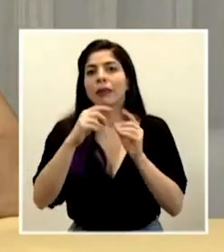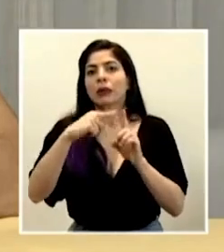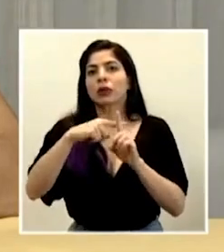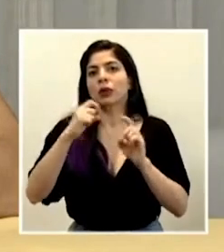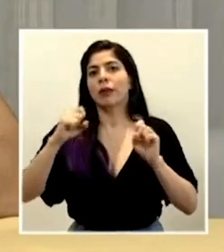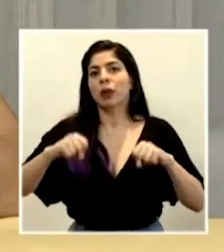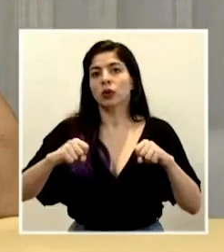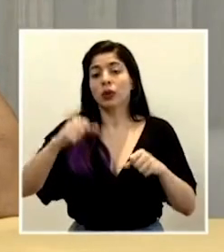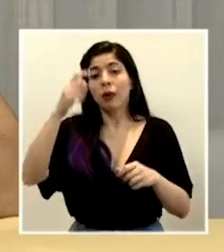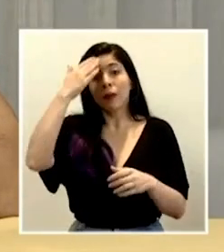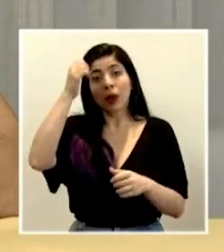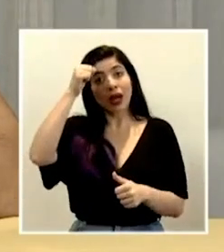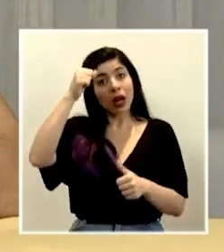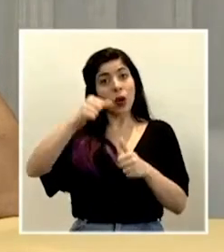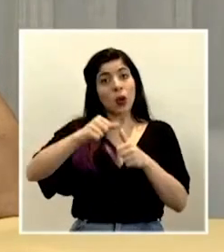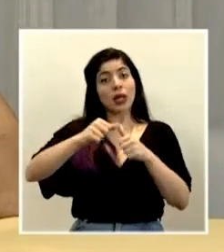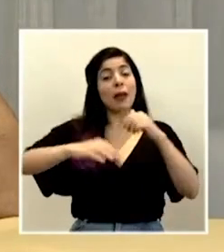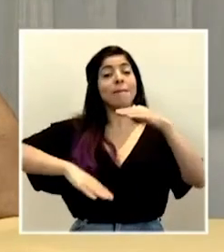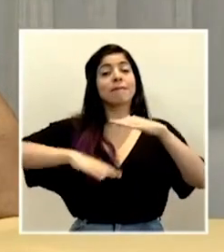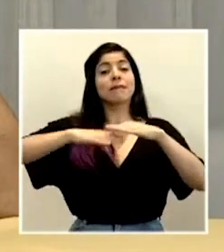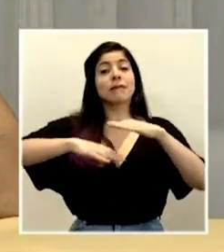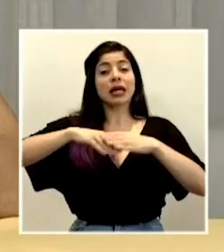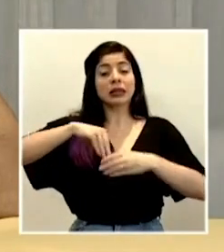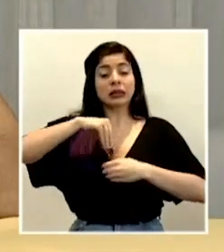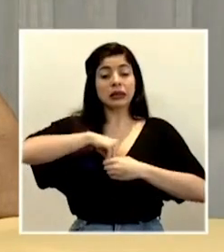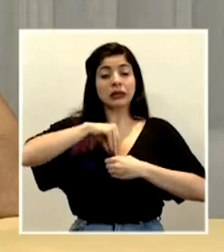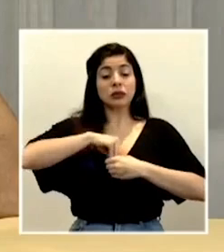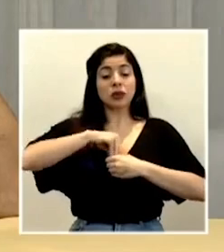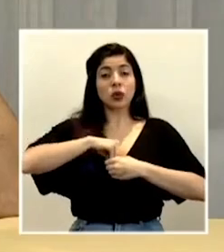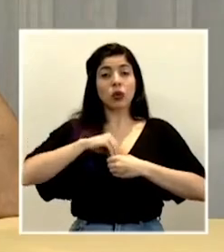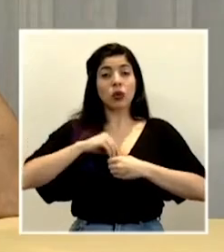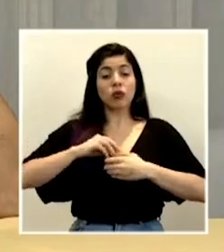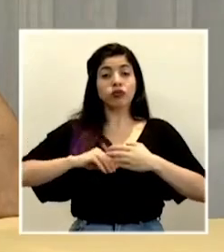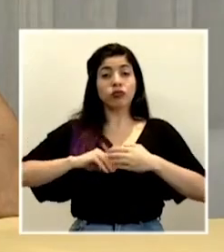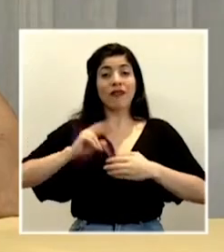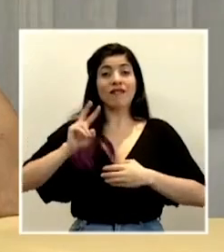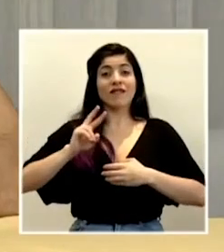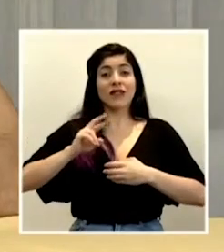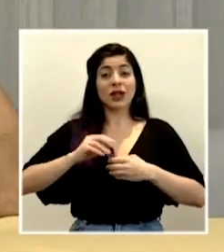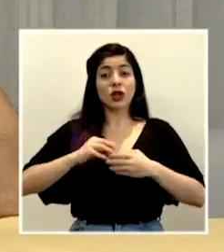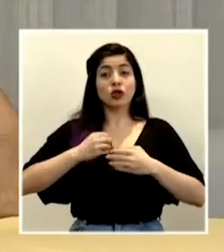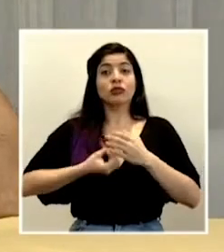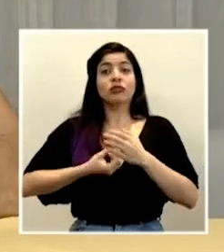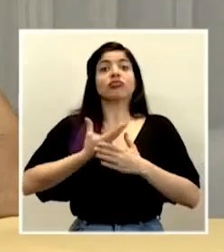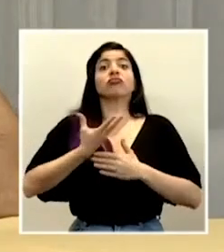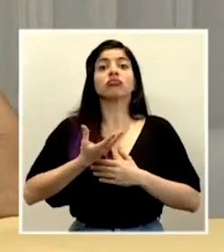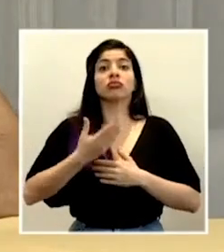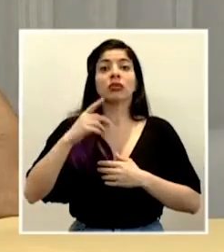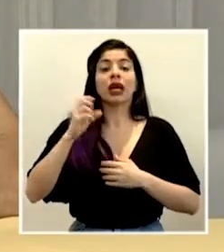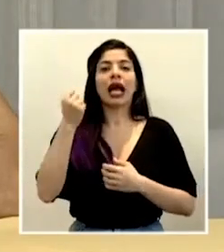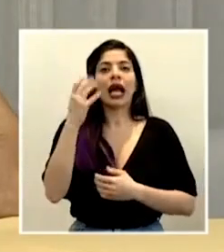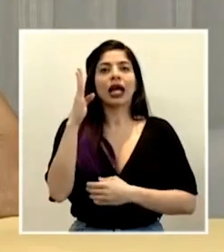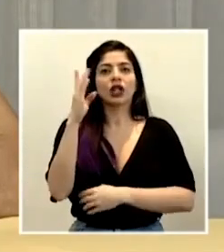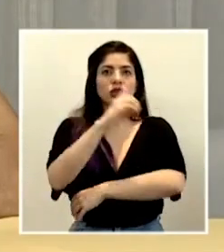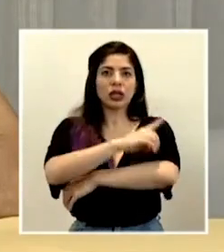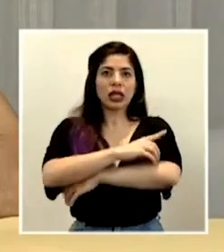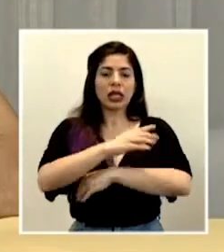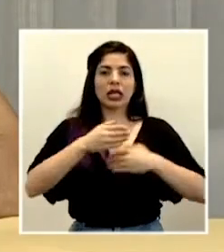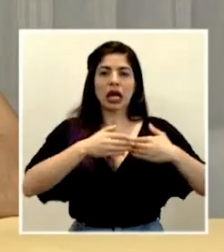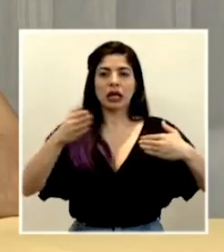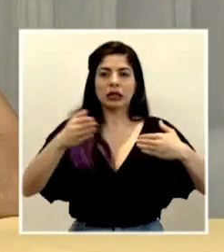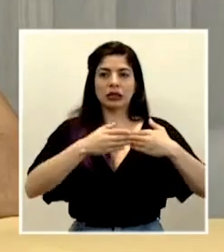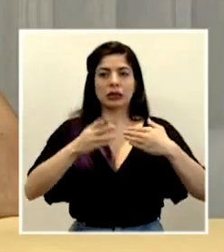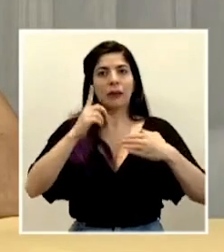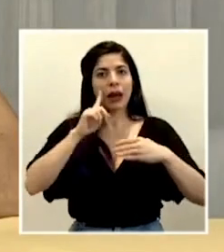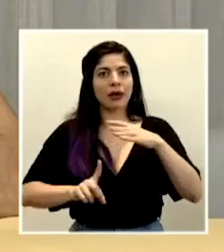recordemos que el periodo máximo de incubación de la enfermedad COVID-19 alcanza los 14 días. Se han hecho